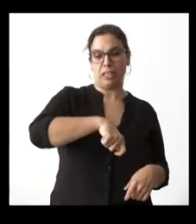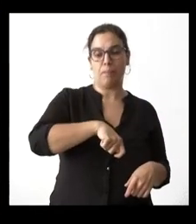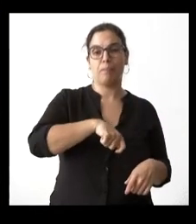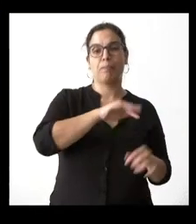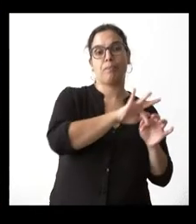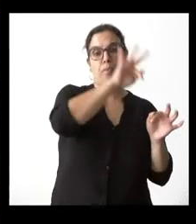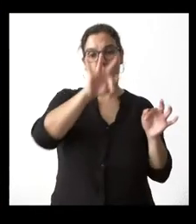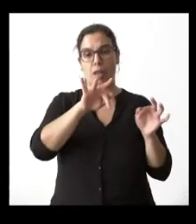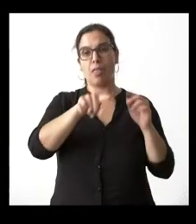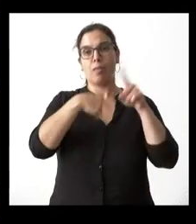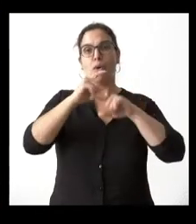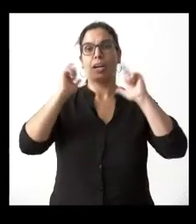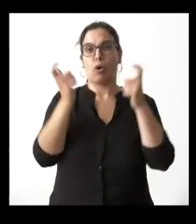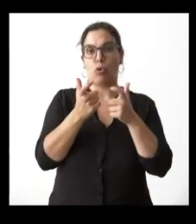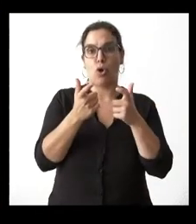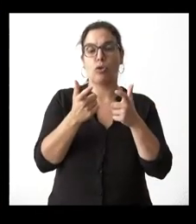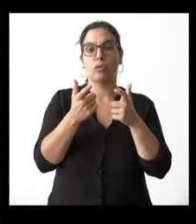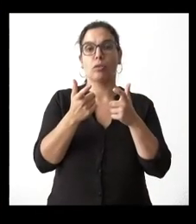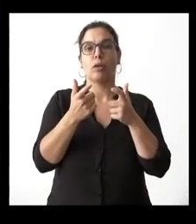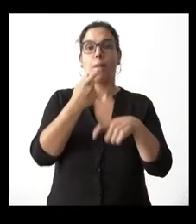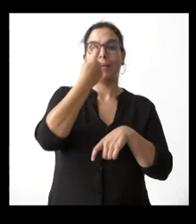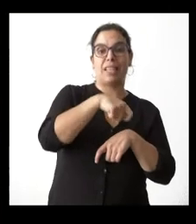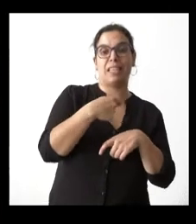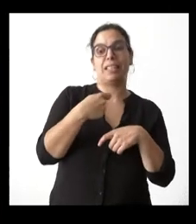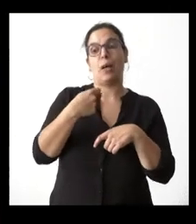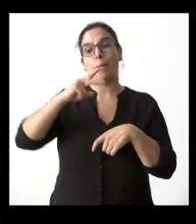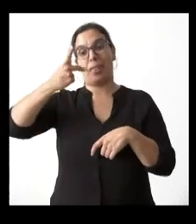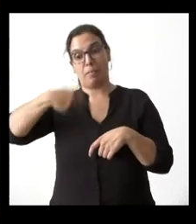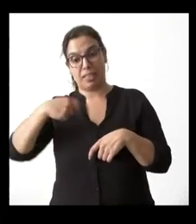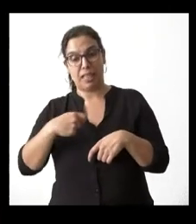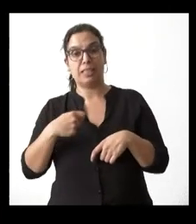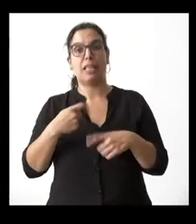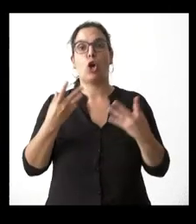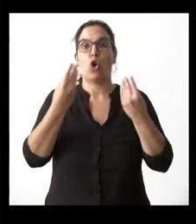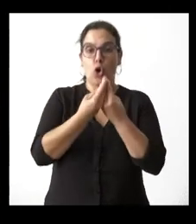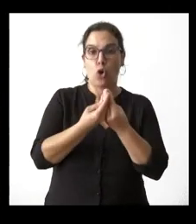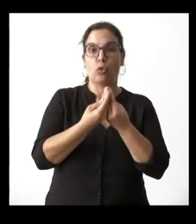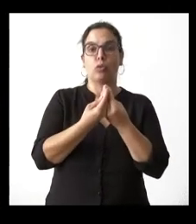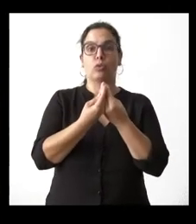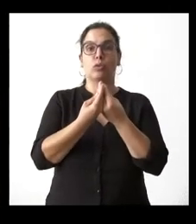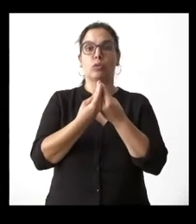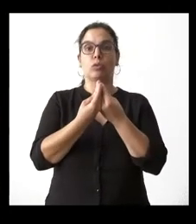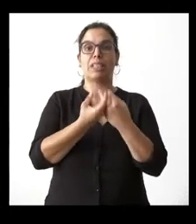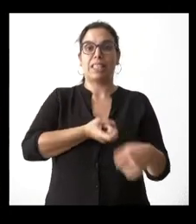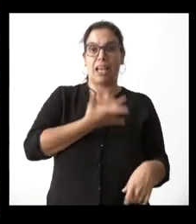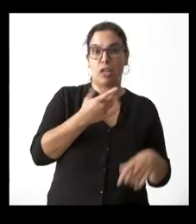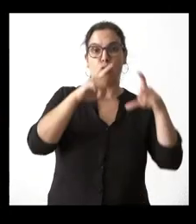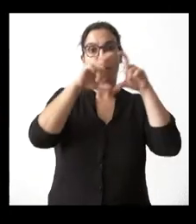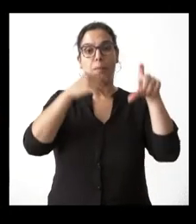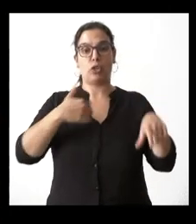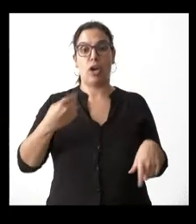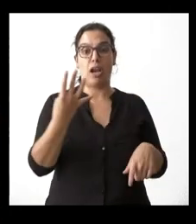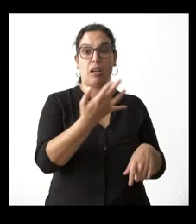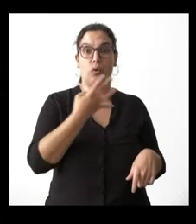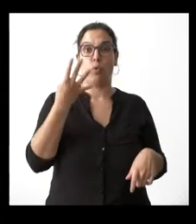luego hay una reunión con vicepresidente y vicepresidente con los representantes que se llegan unas conclusiones